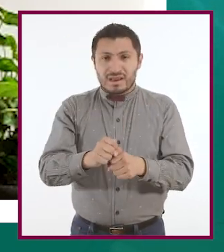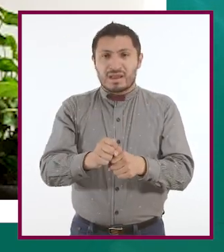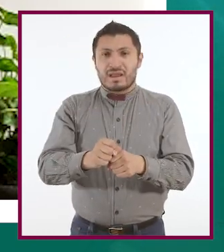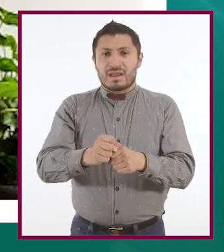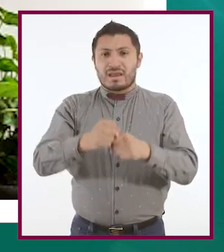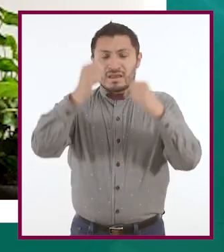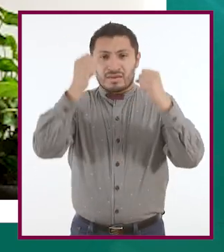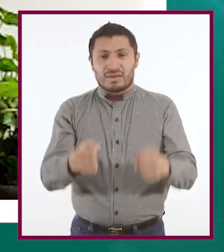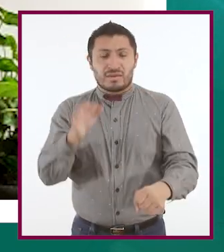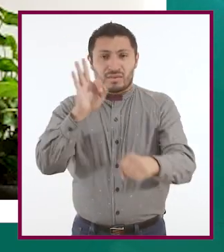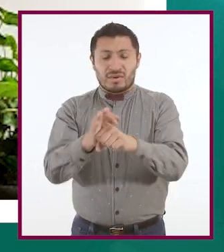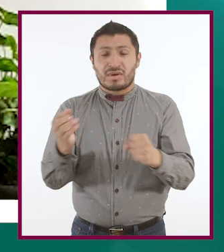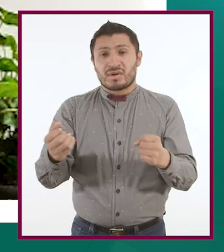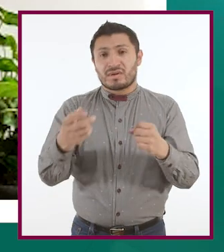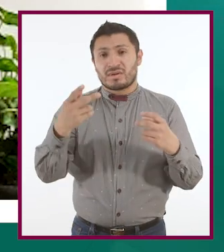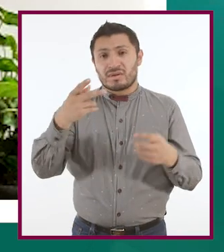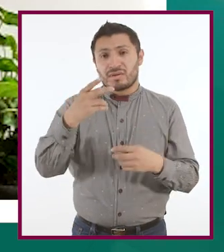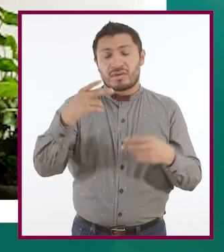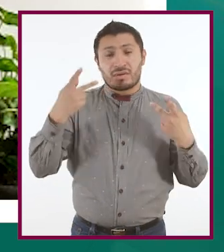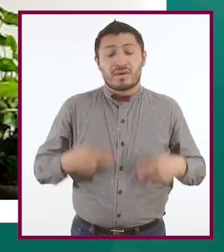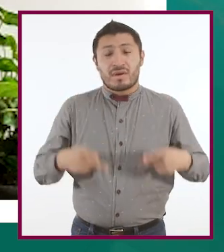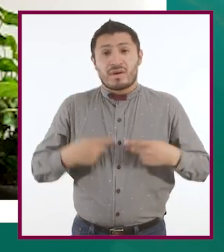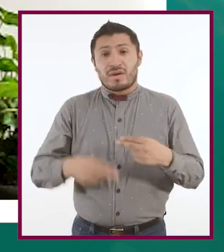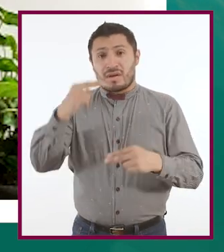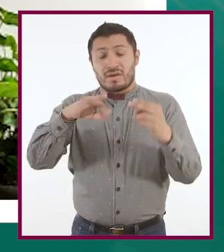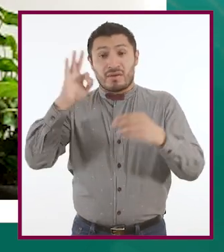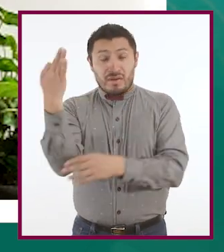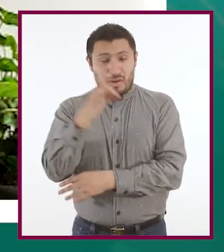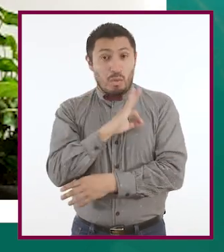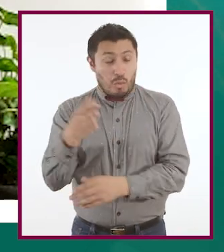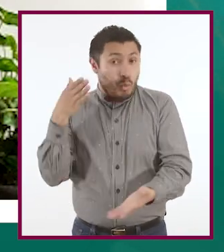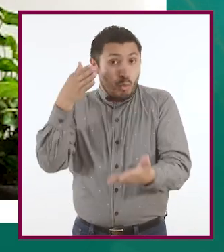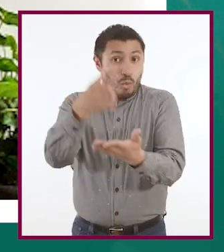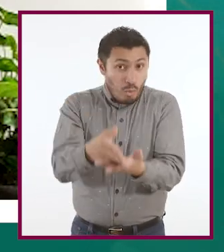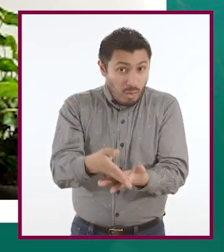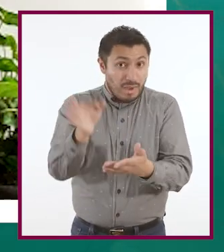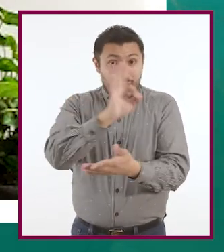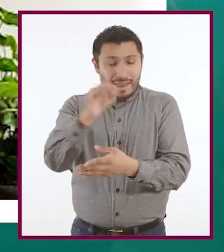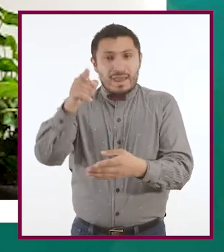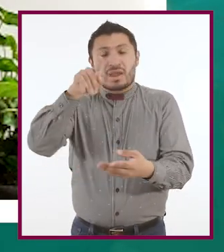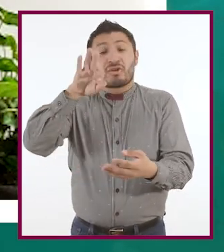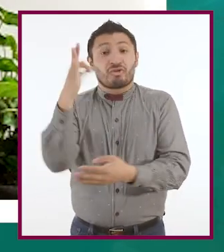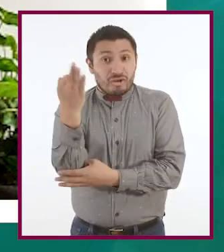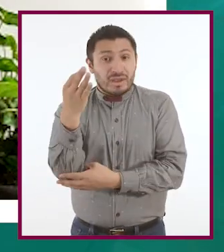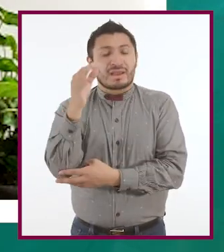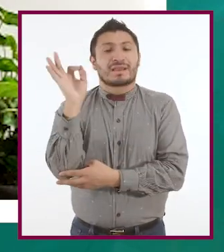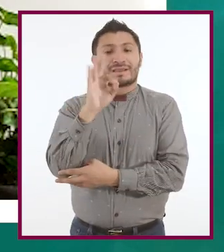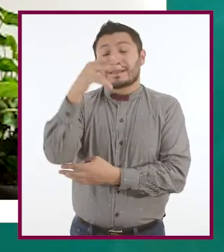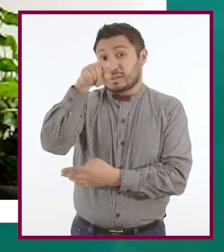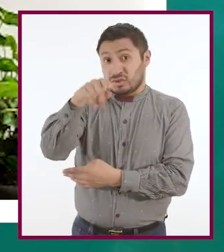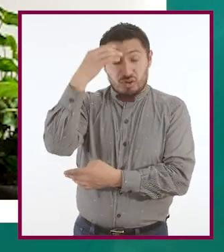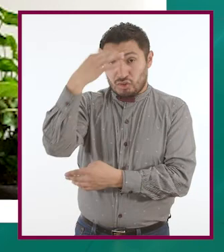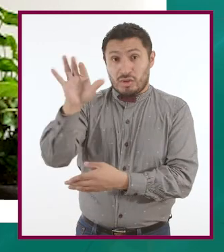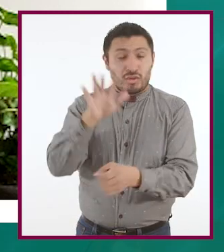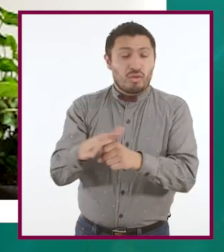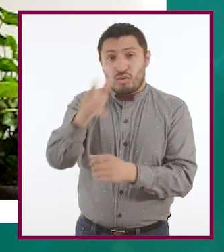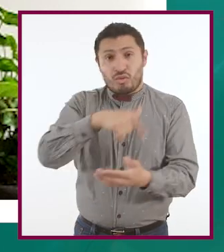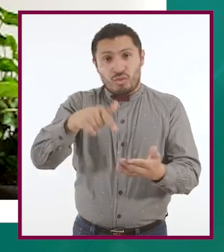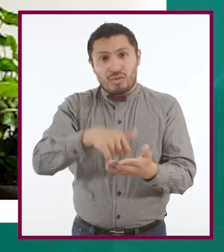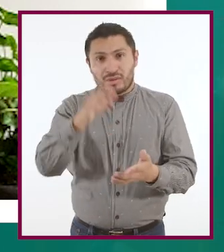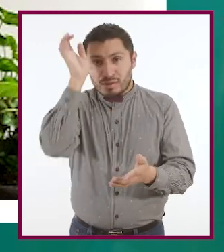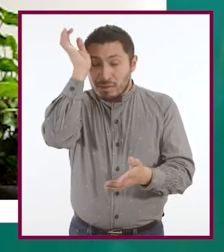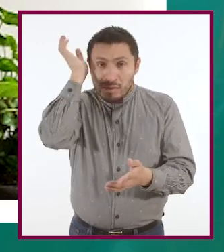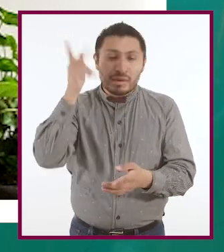Ciudadana, a nivel federal, que puede actuar si el caso es de ámbito federal, sobre todo si no sabemos en dónde está ubicado.